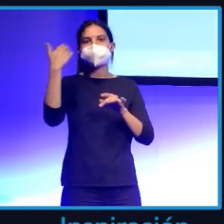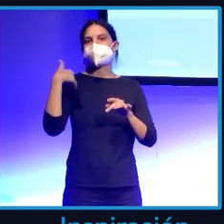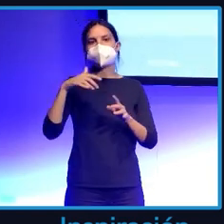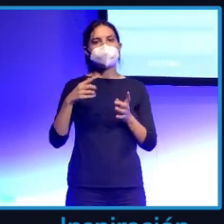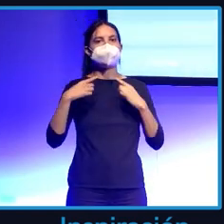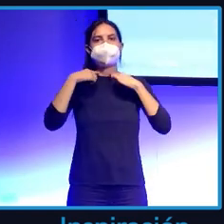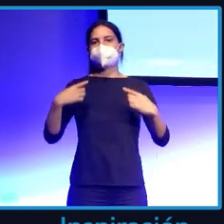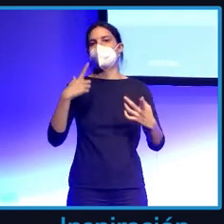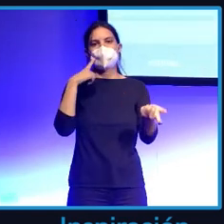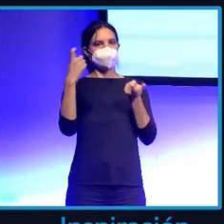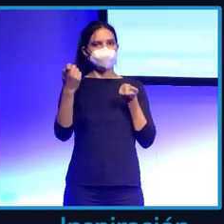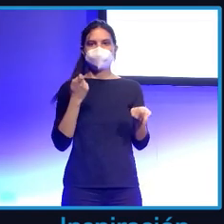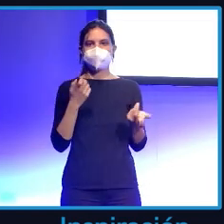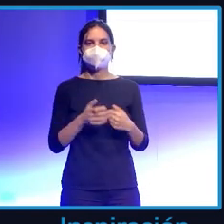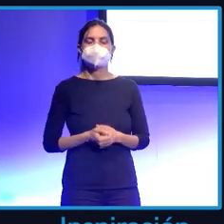Bien, pues,